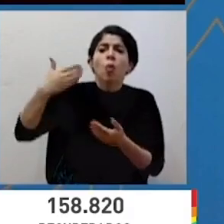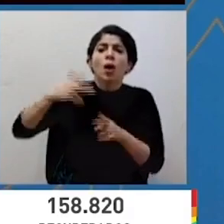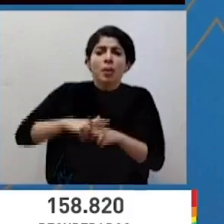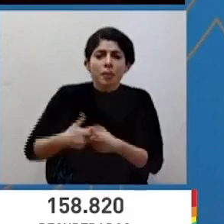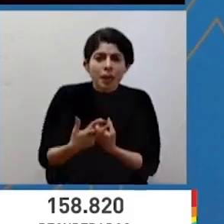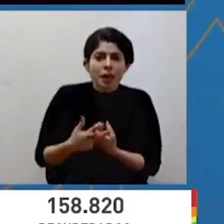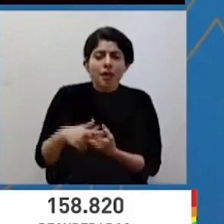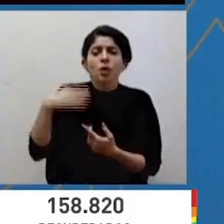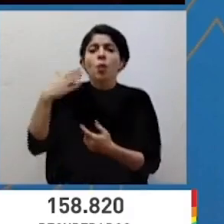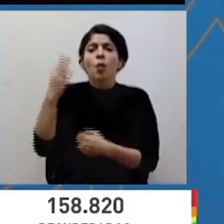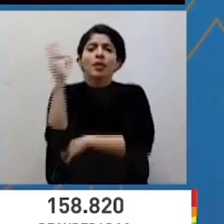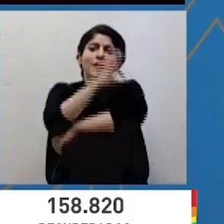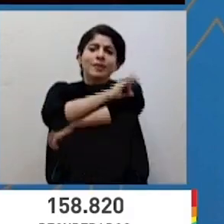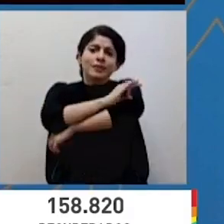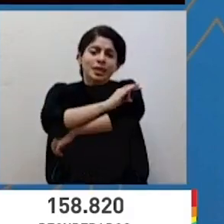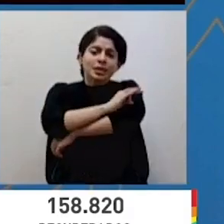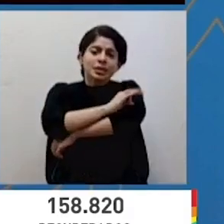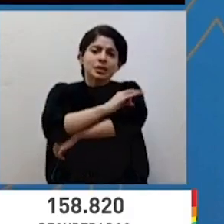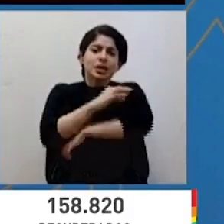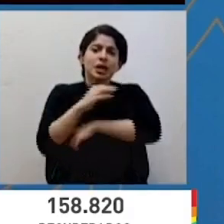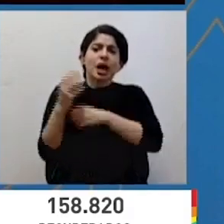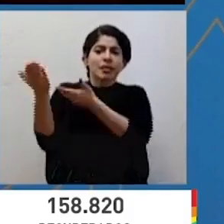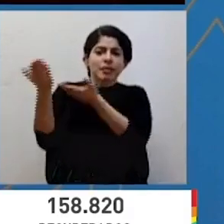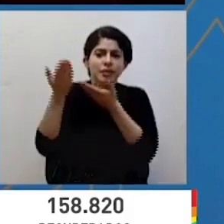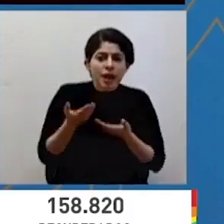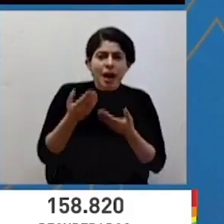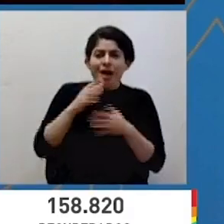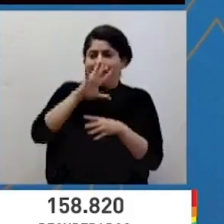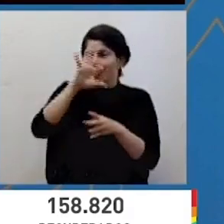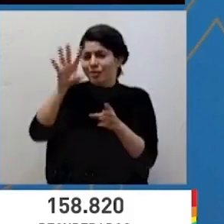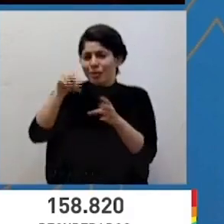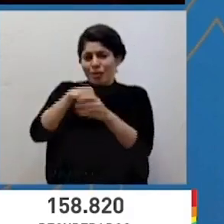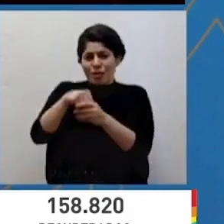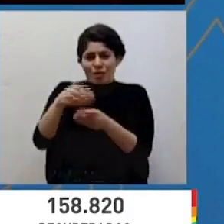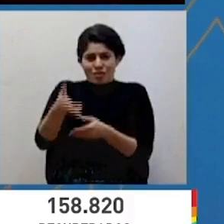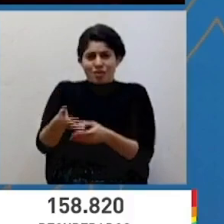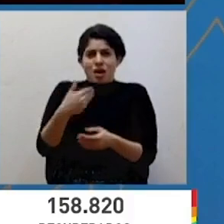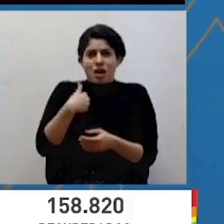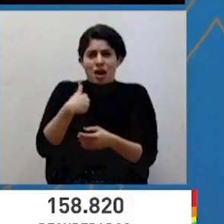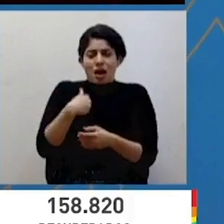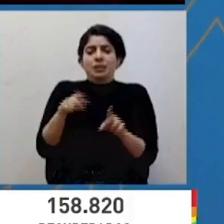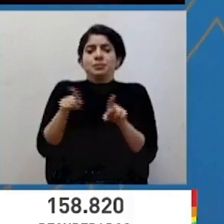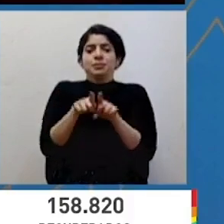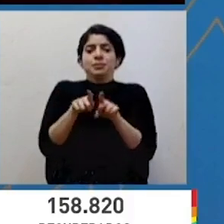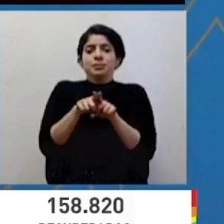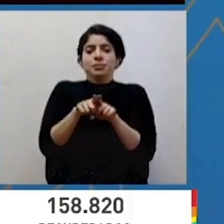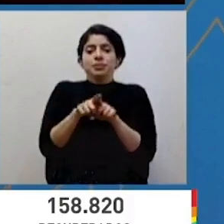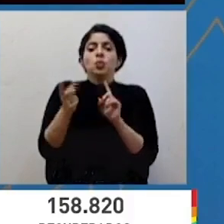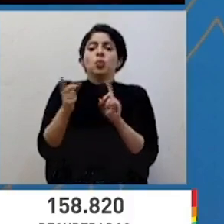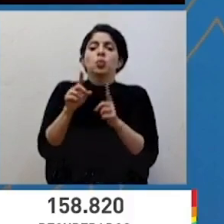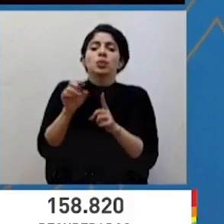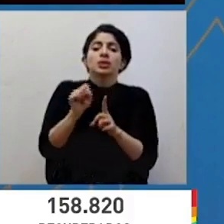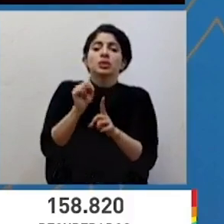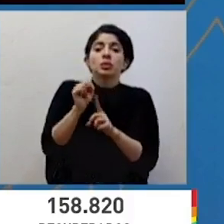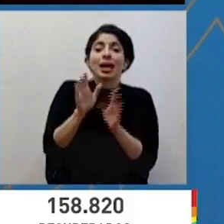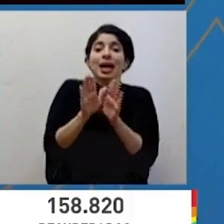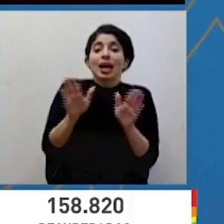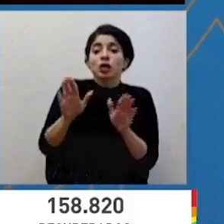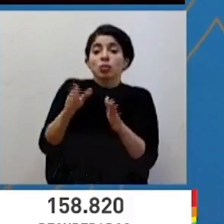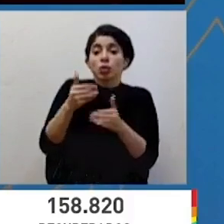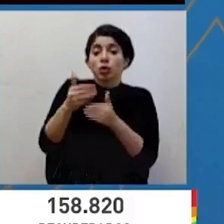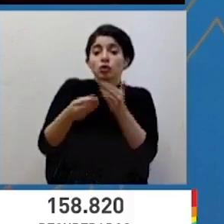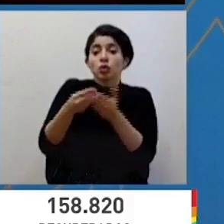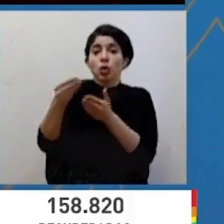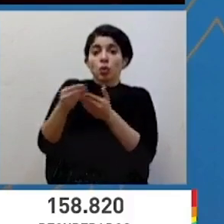inicio, cuándo es la fecha estimada de entrega y cuál es el estado general del proceso de